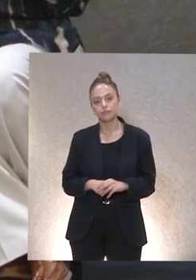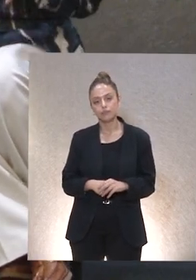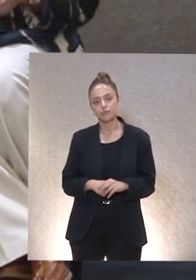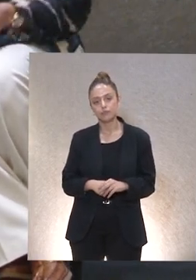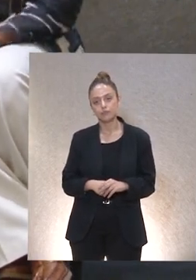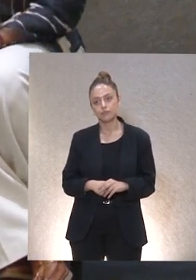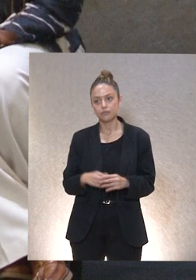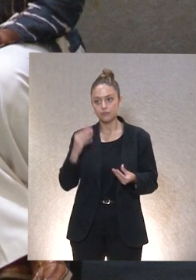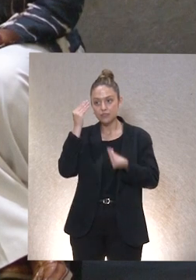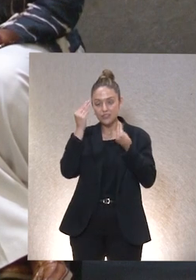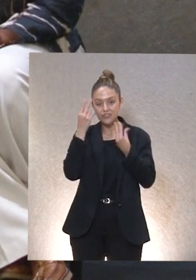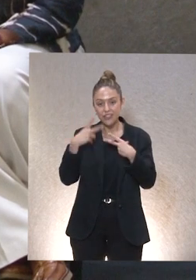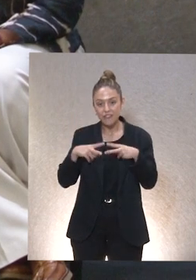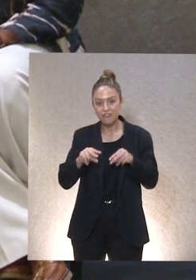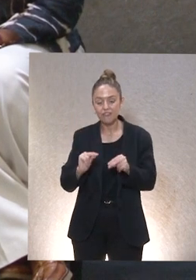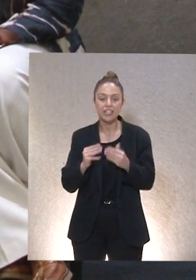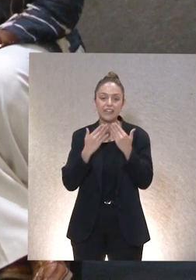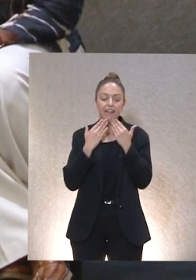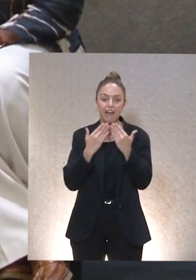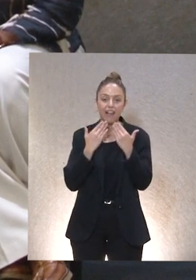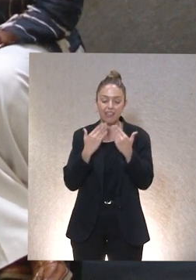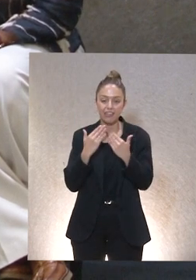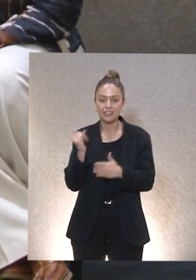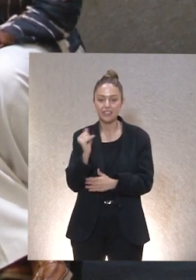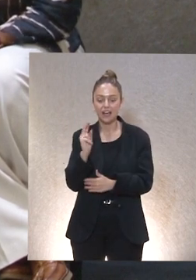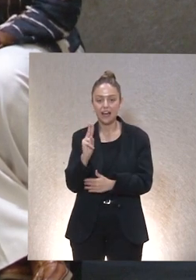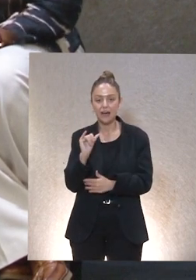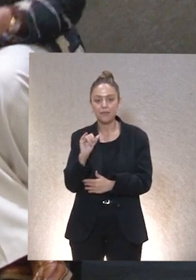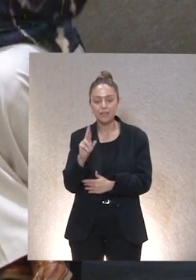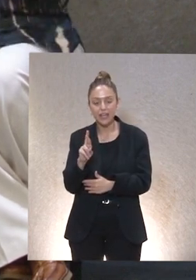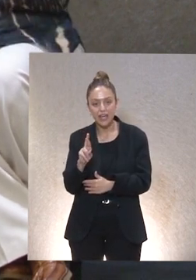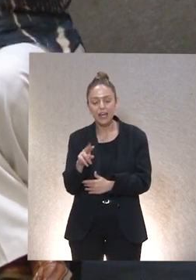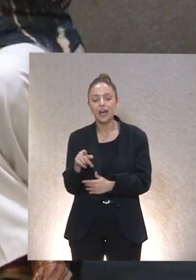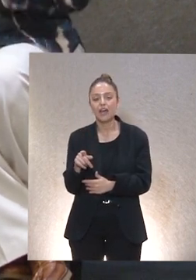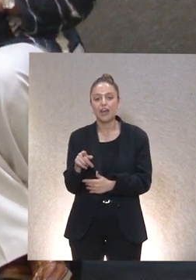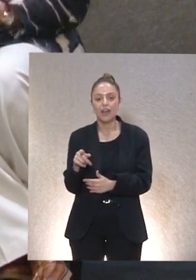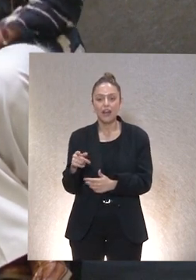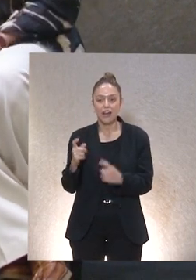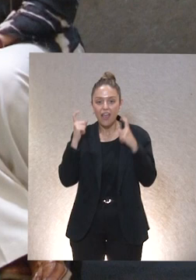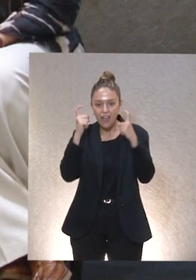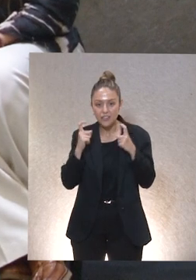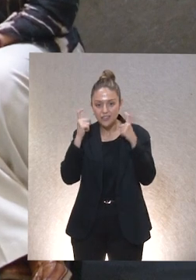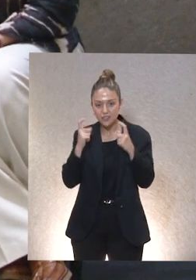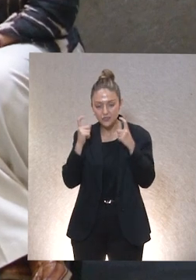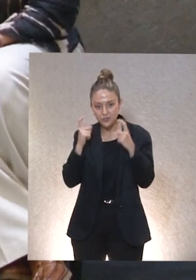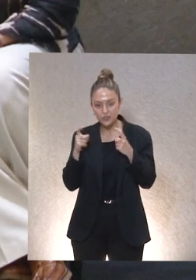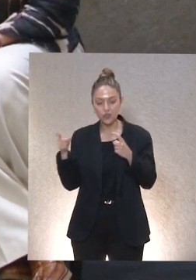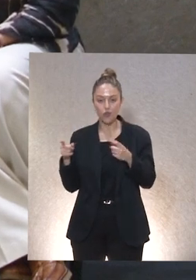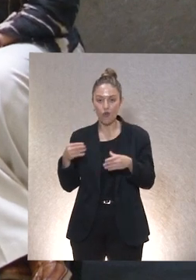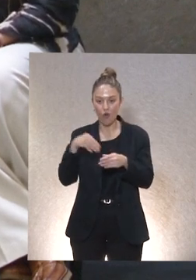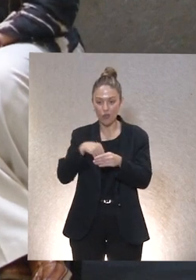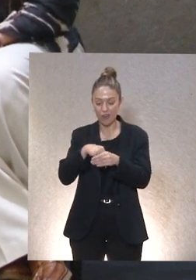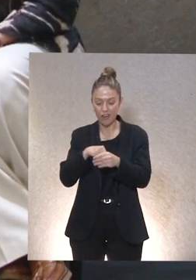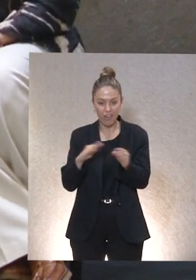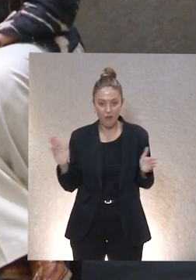creo que tenemos que terminar agradecemos muchísimo a Javier el esfuerzo que ha hecho en meter en tan poco tiempo tanto contenido sabemos